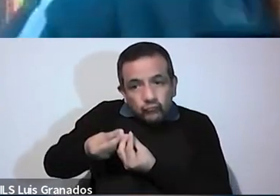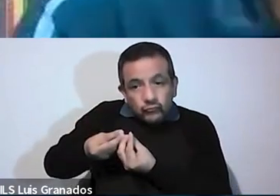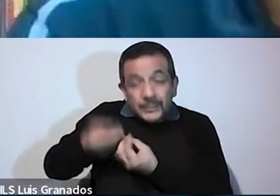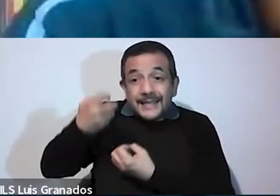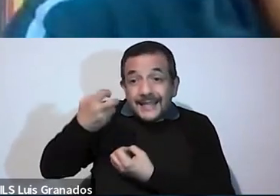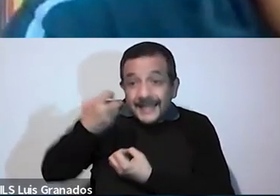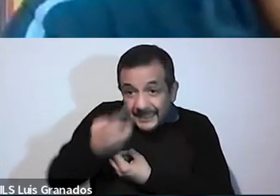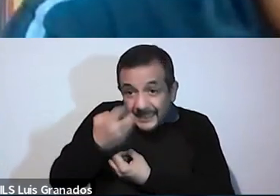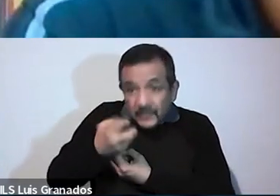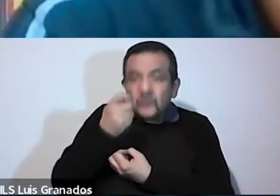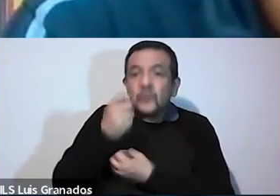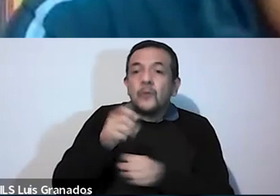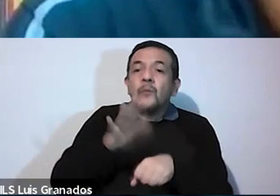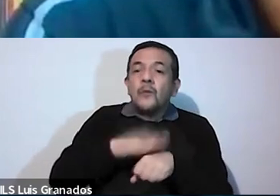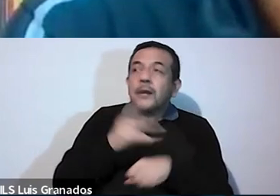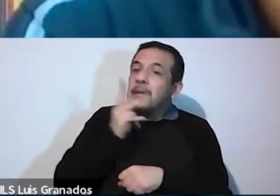recibido gratuitamente de su padre.